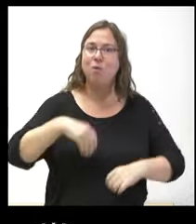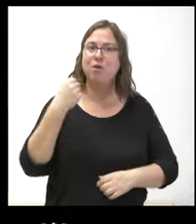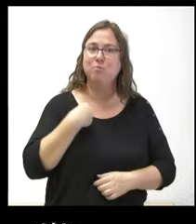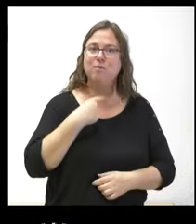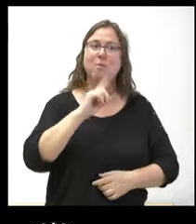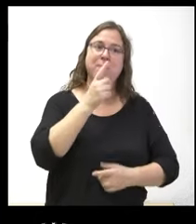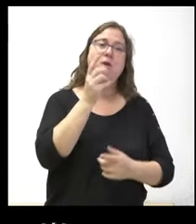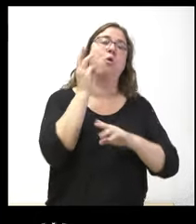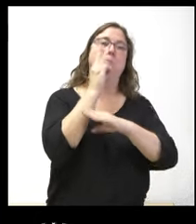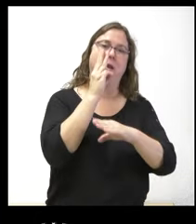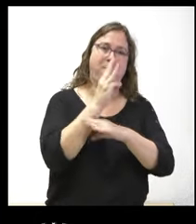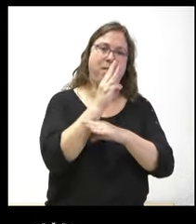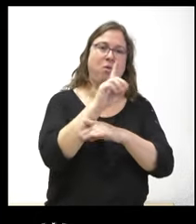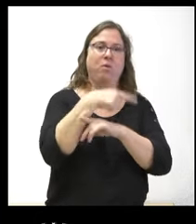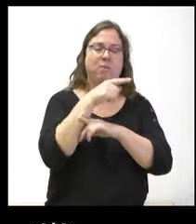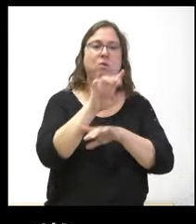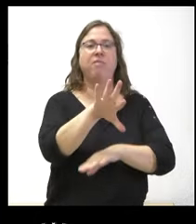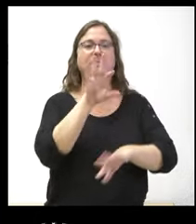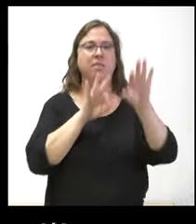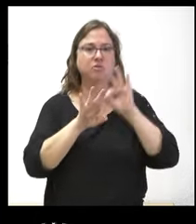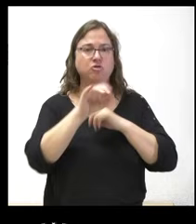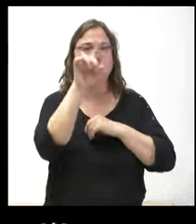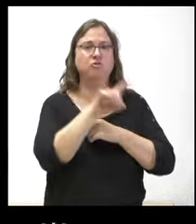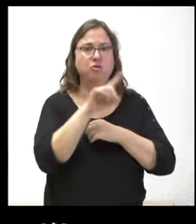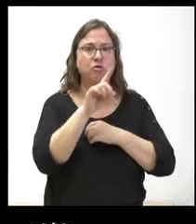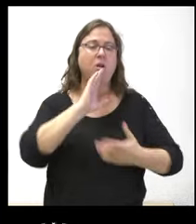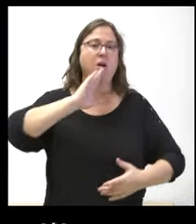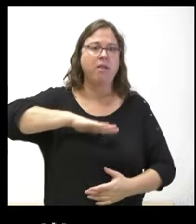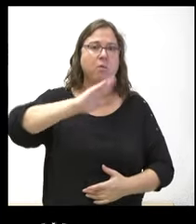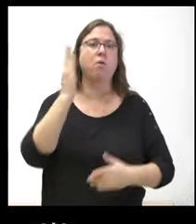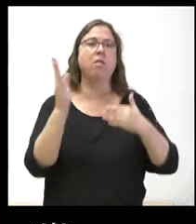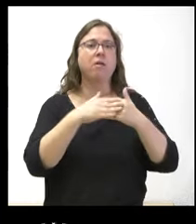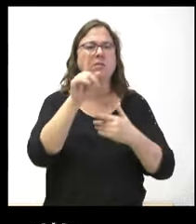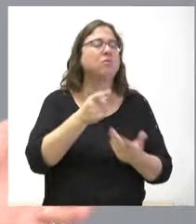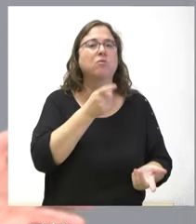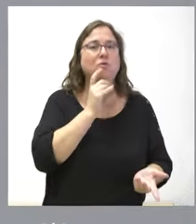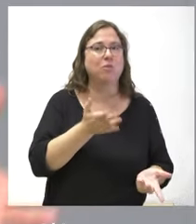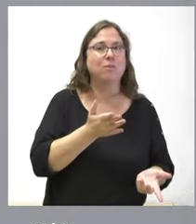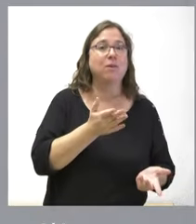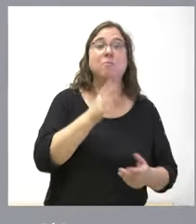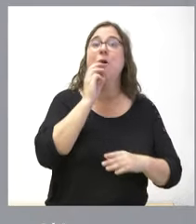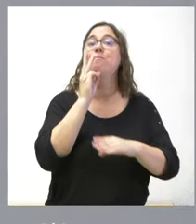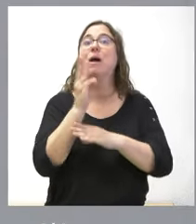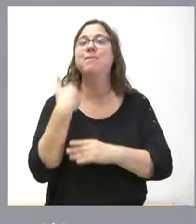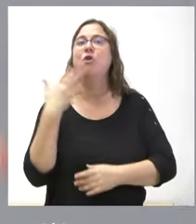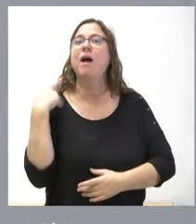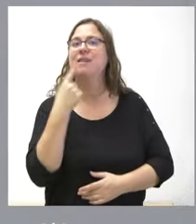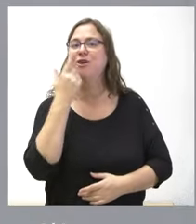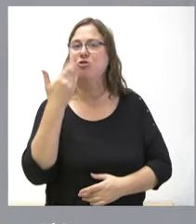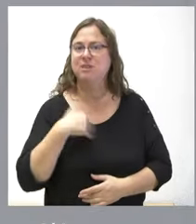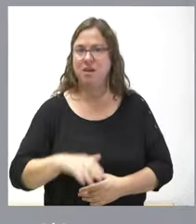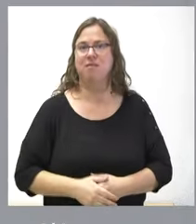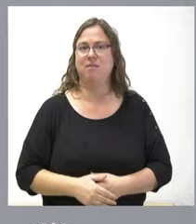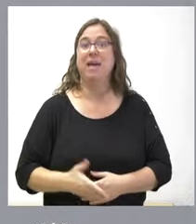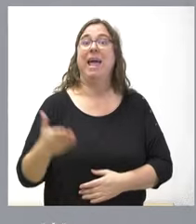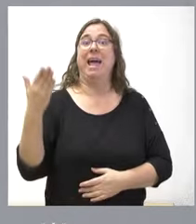parlamento y allí se va a decidir si es adecuado o no cerrar esos colegios es que el parlamento ya se pronunció ayer y el parlamento